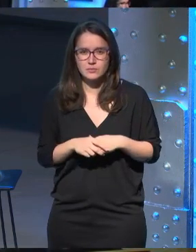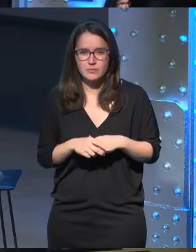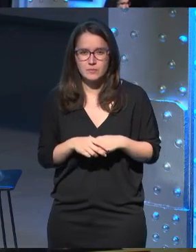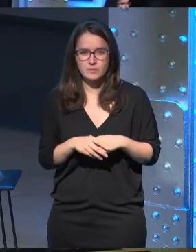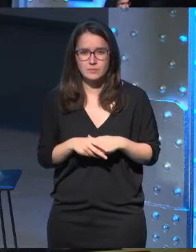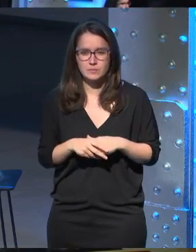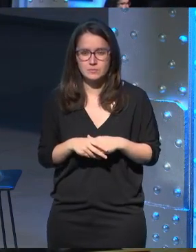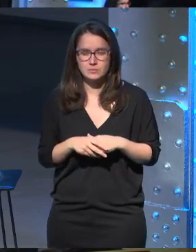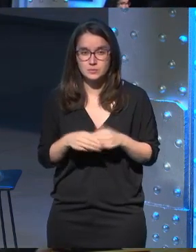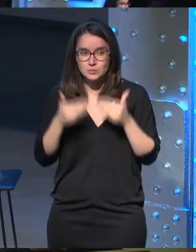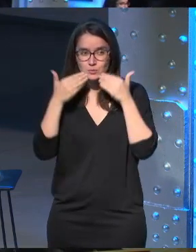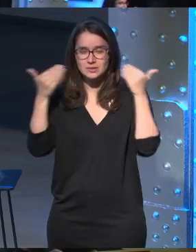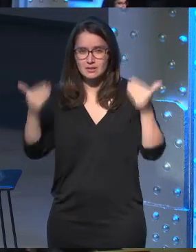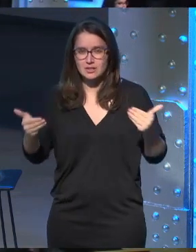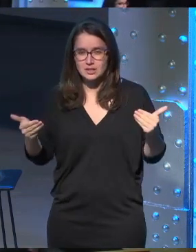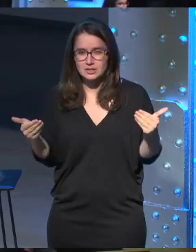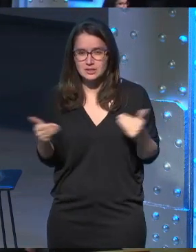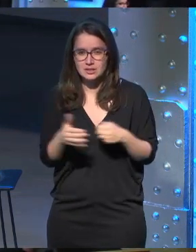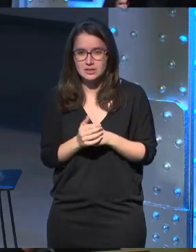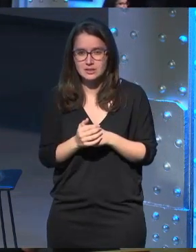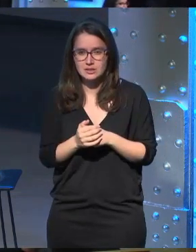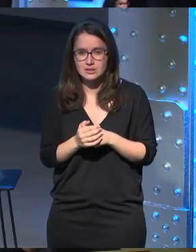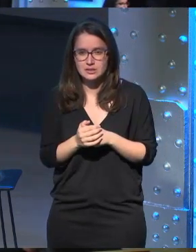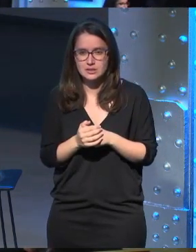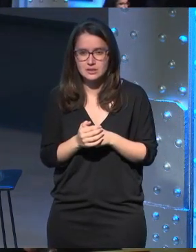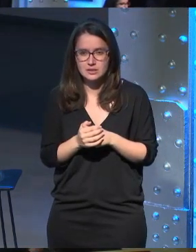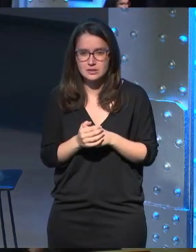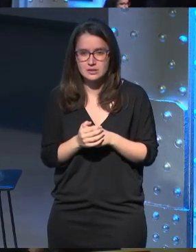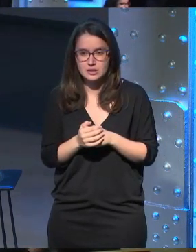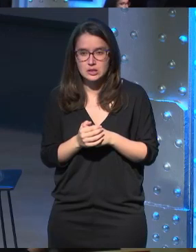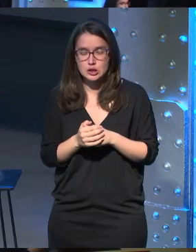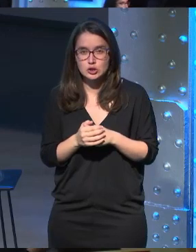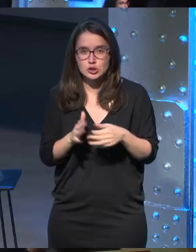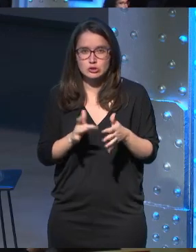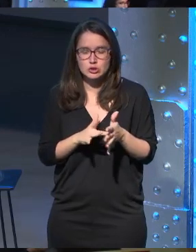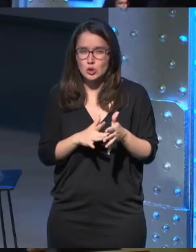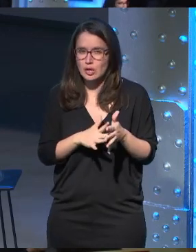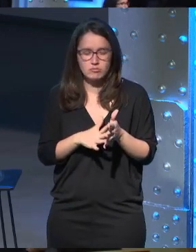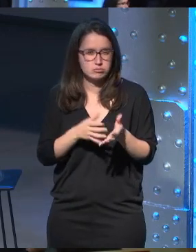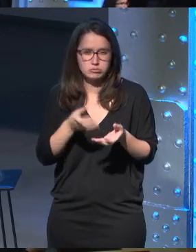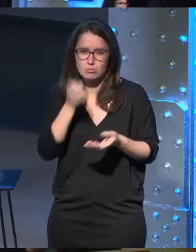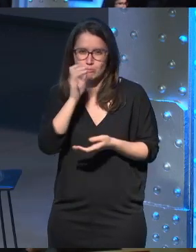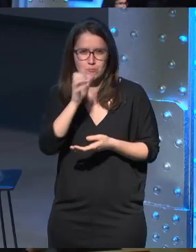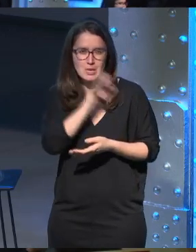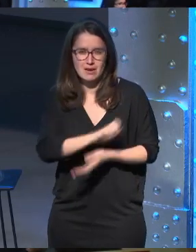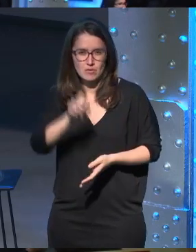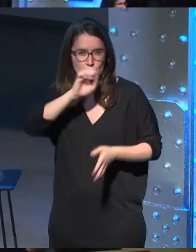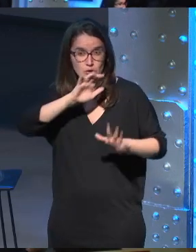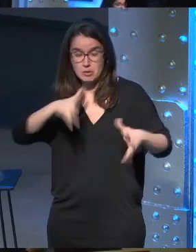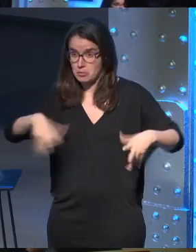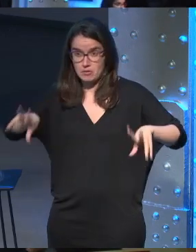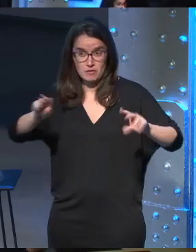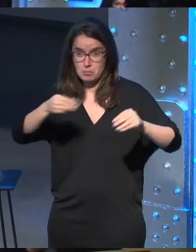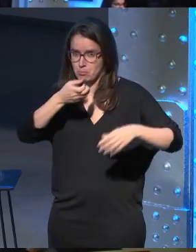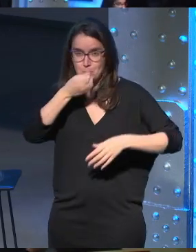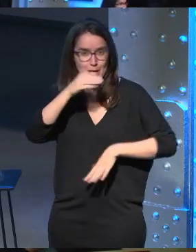muchas gracias doctor que que que ha sido una lección magistral pues bueno mejor manera de acabar